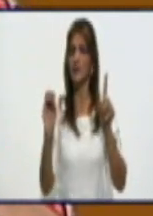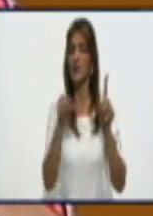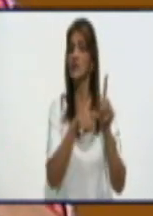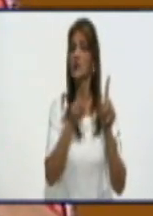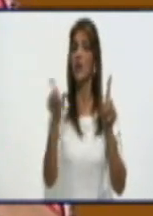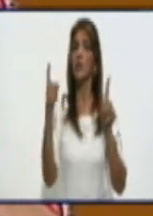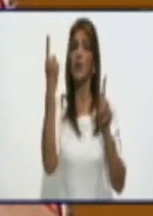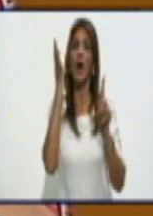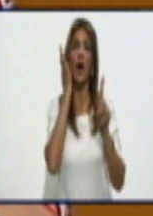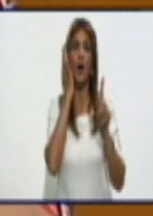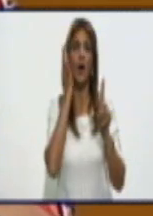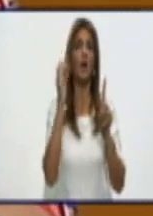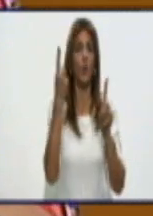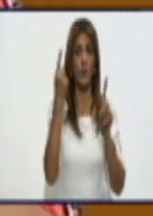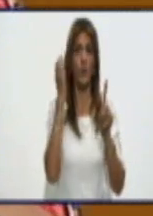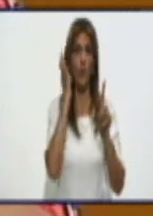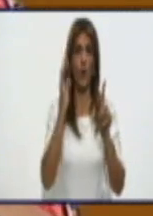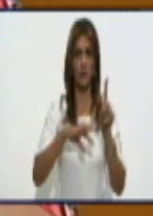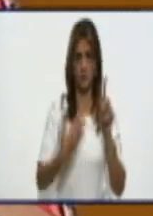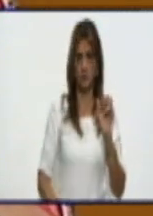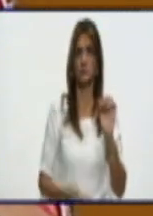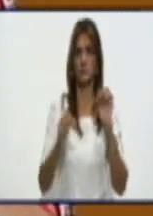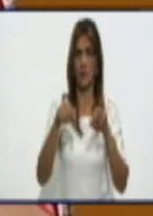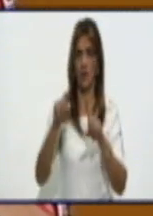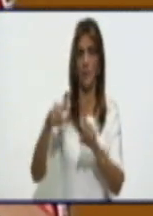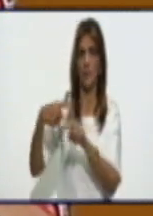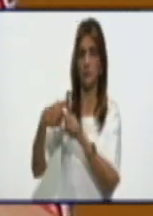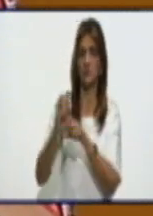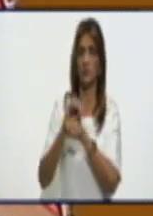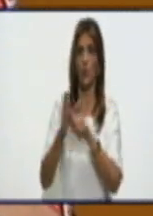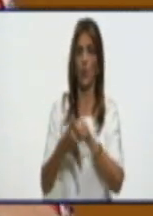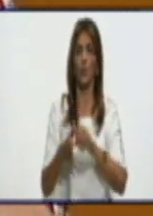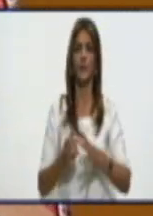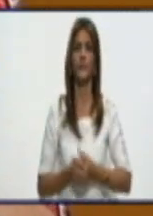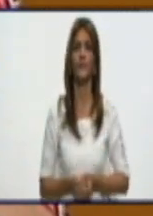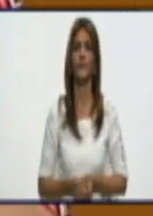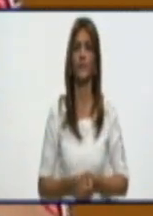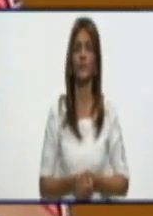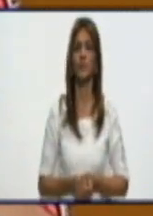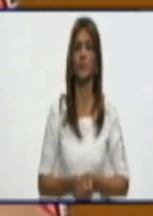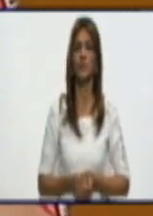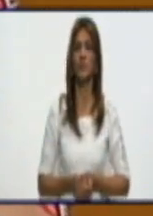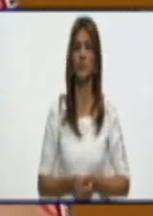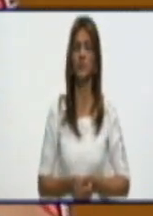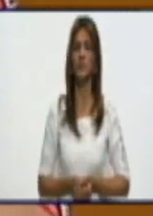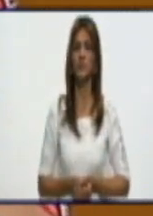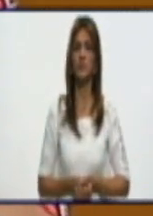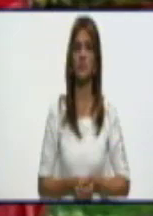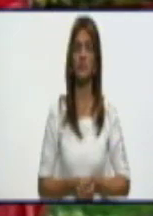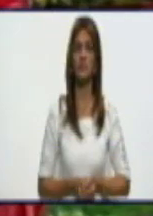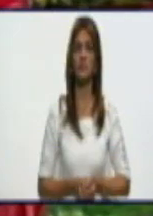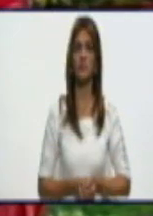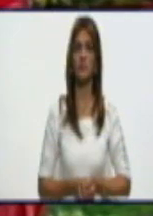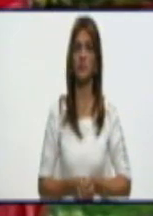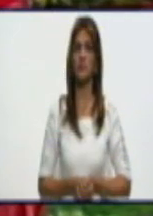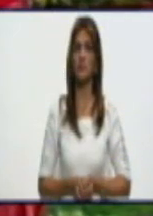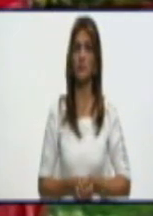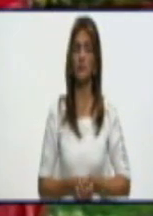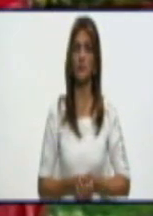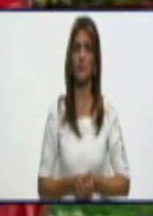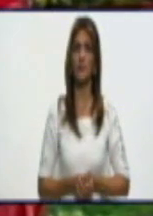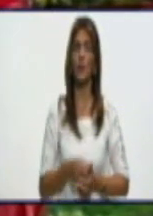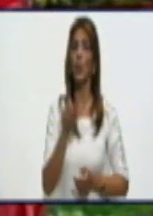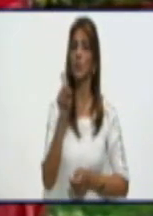24 horas. No tenemos puérpera. Tenemos una sola en el acumulado y no diagnosticamos ninguna. Dimos en las últimas